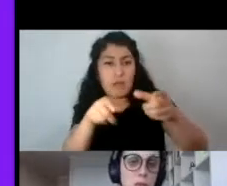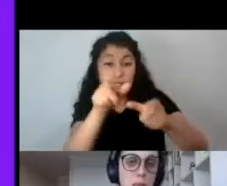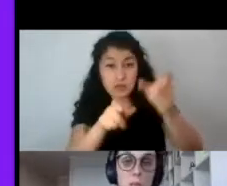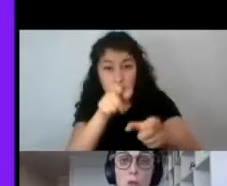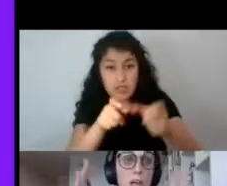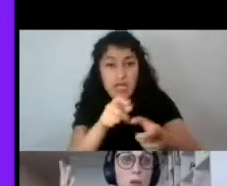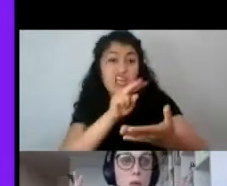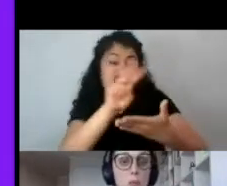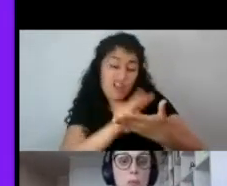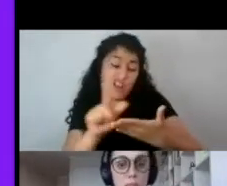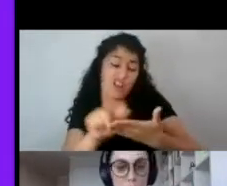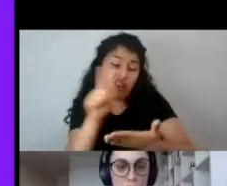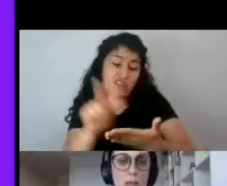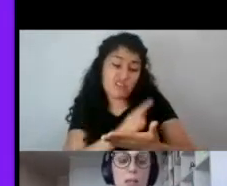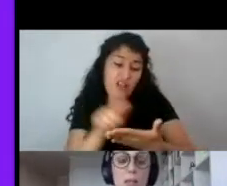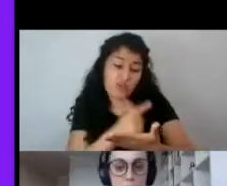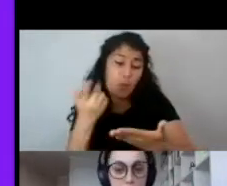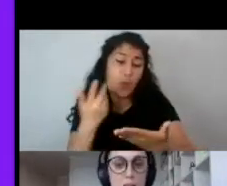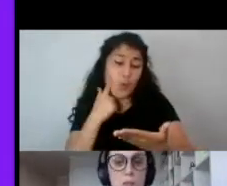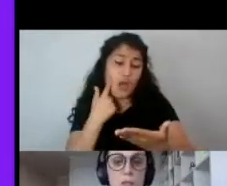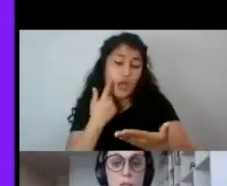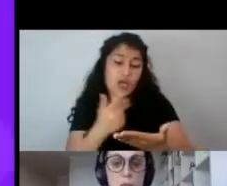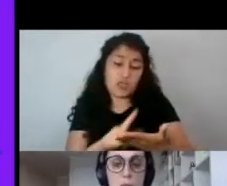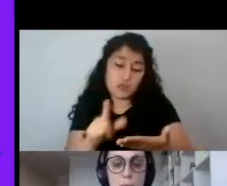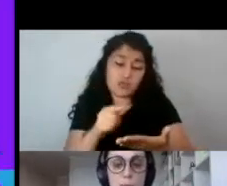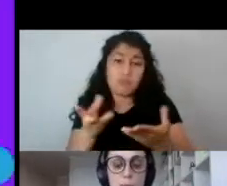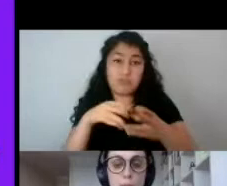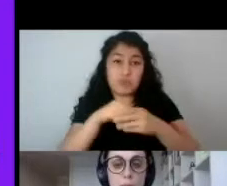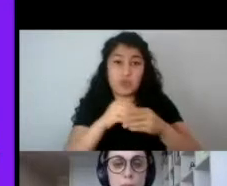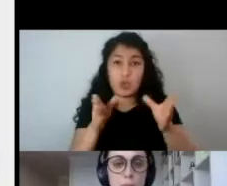modelo o implícito que está dentro de ese texto.